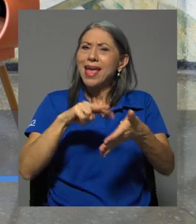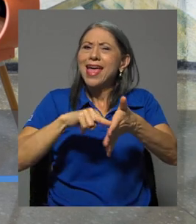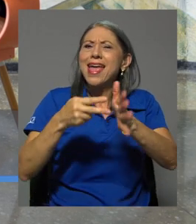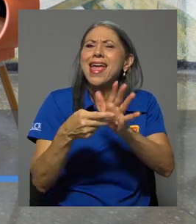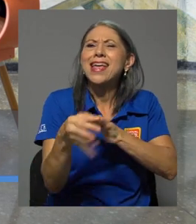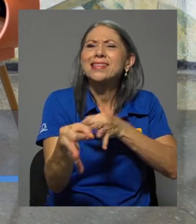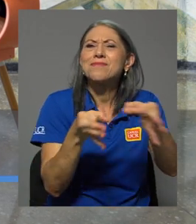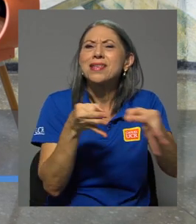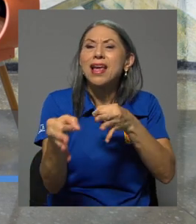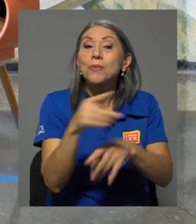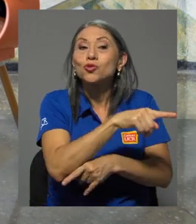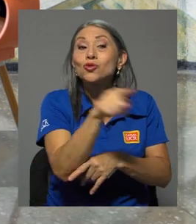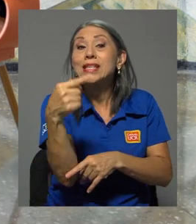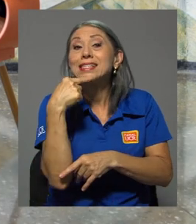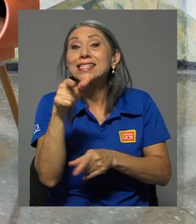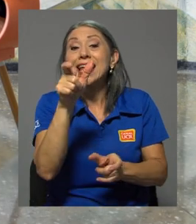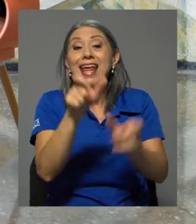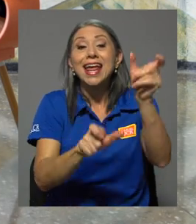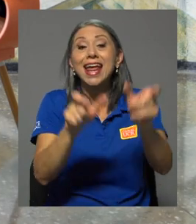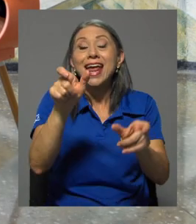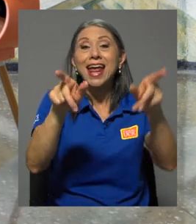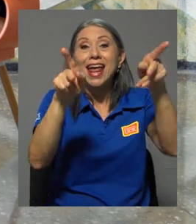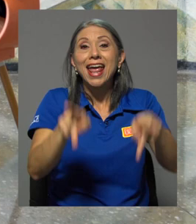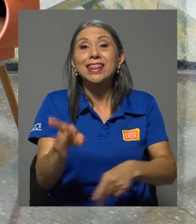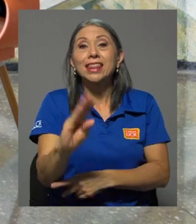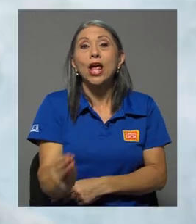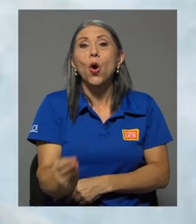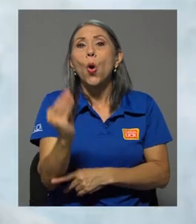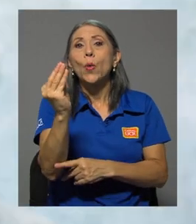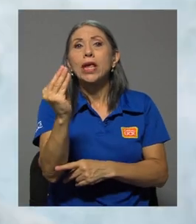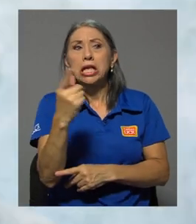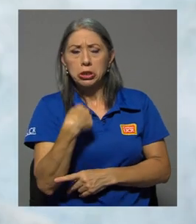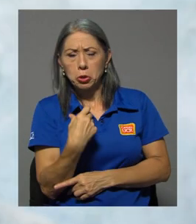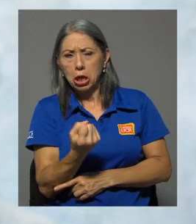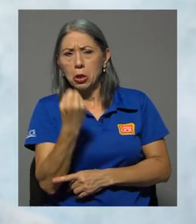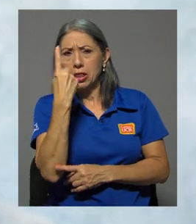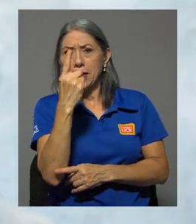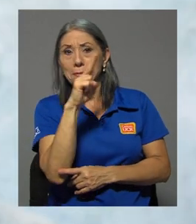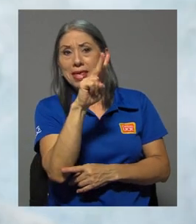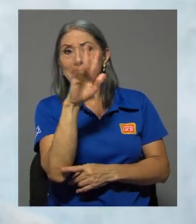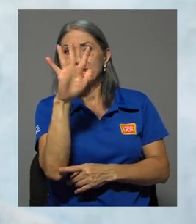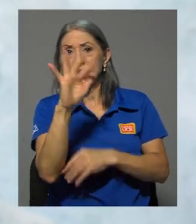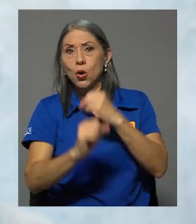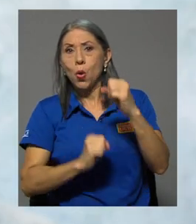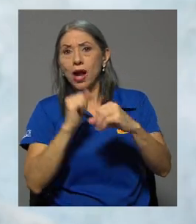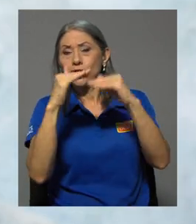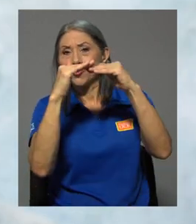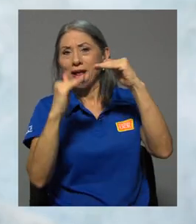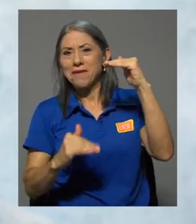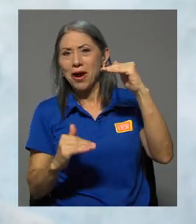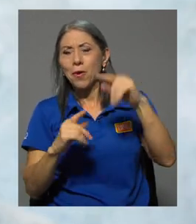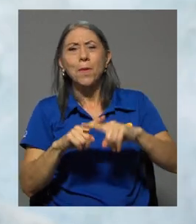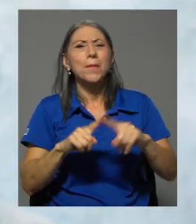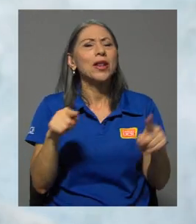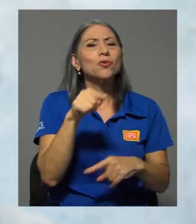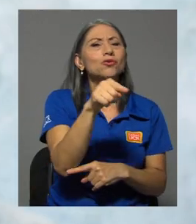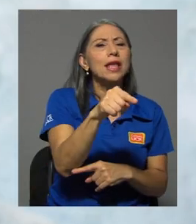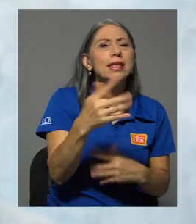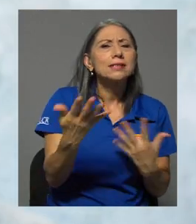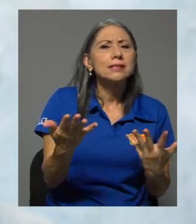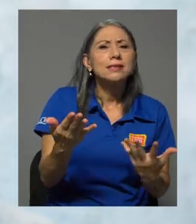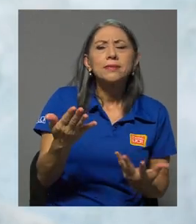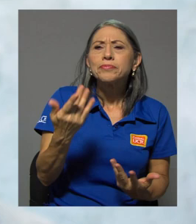refieren ustedes en su estudio con gente joven. Tengo entendido que de 25 años para abajo. Pero veamos, ¿qué encontraron ustedes como que sea